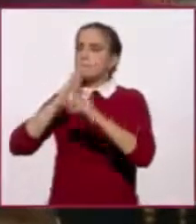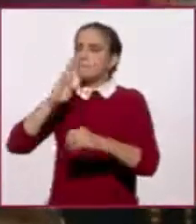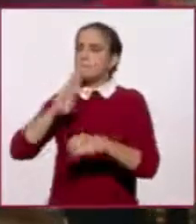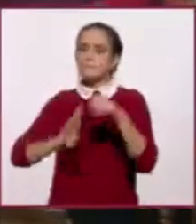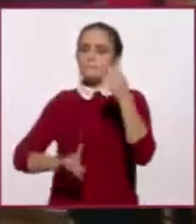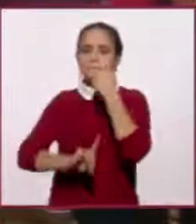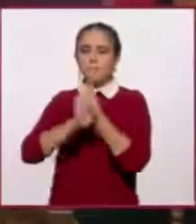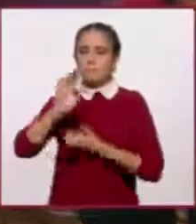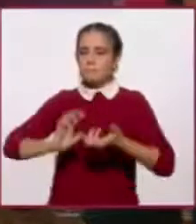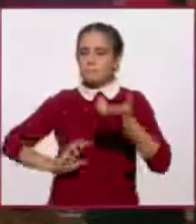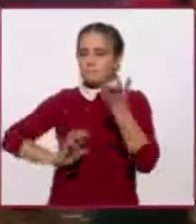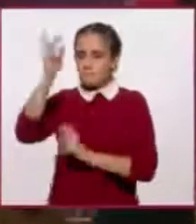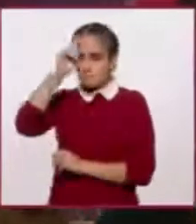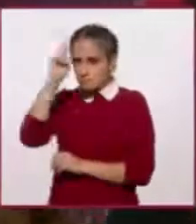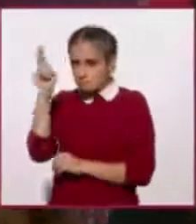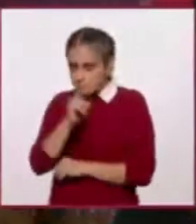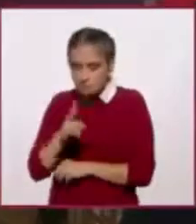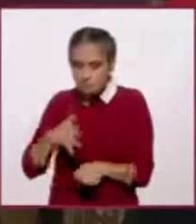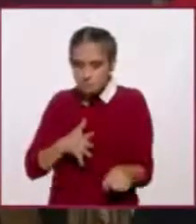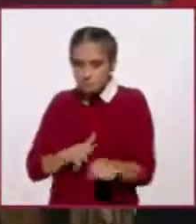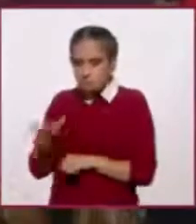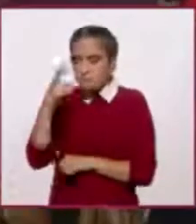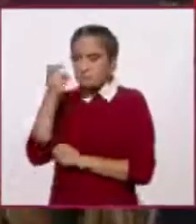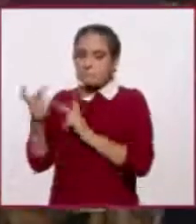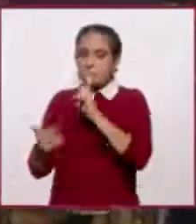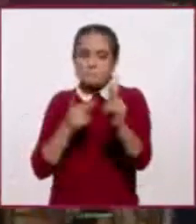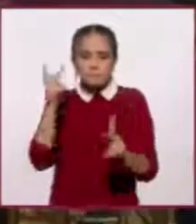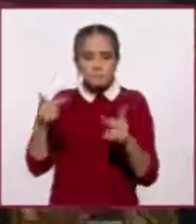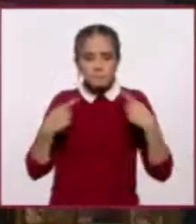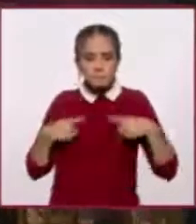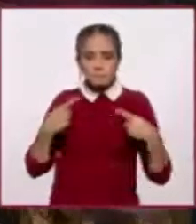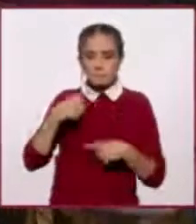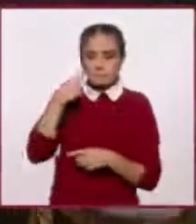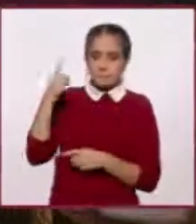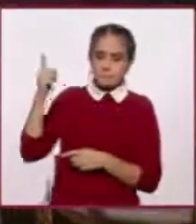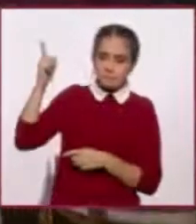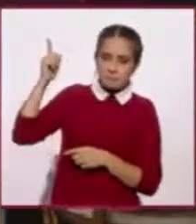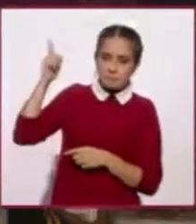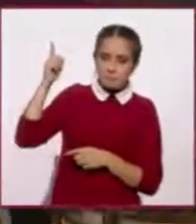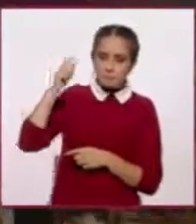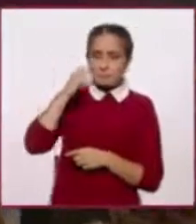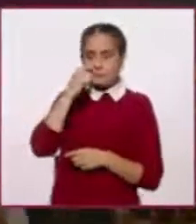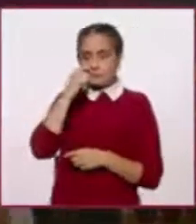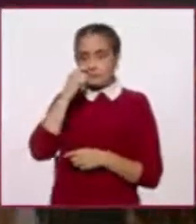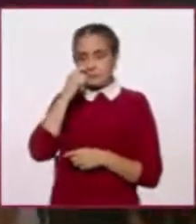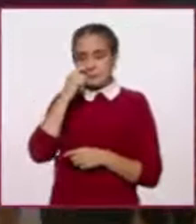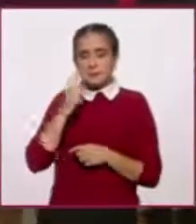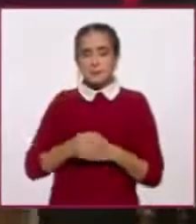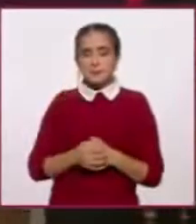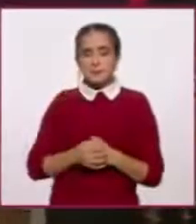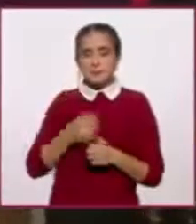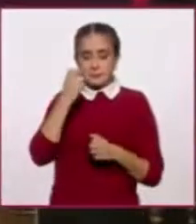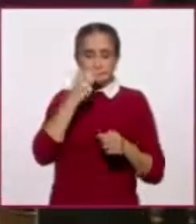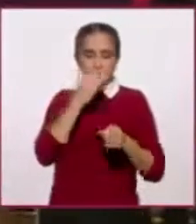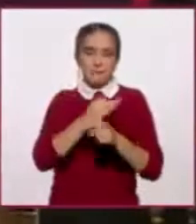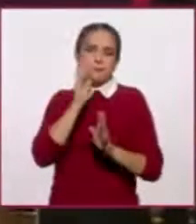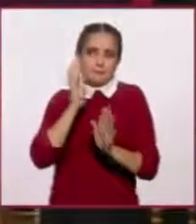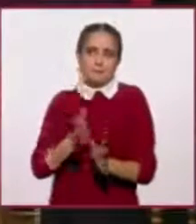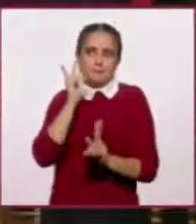expectativas, y, pues, de haber una entrega para hacer esta visión después de la visita,